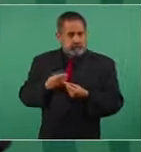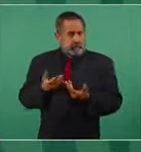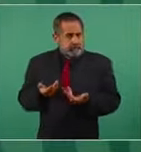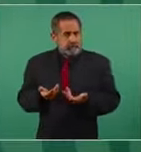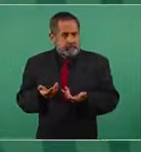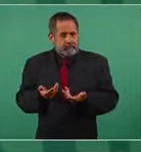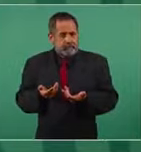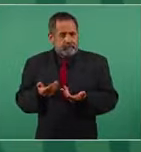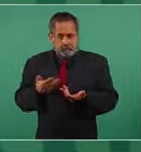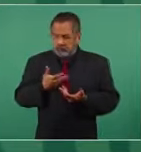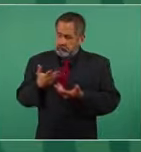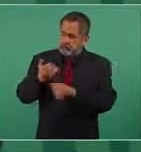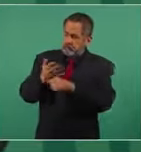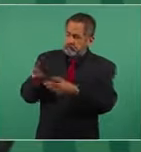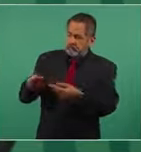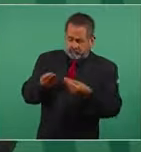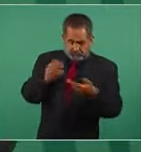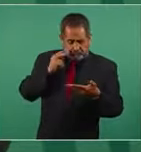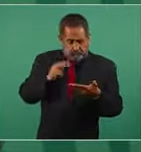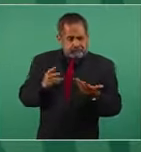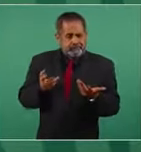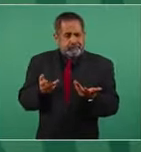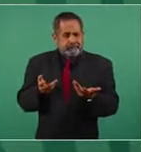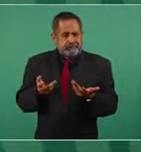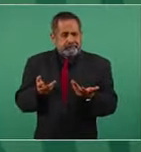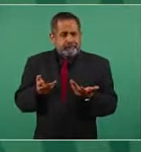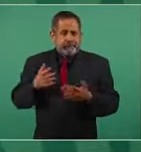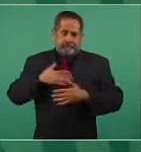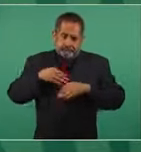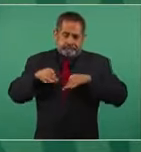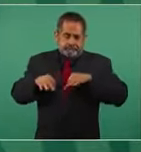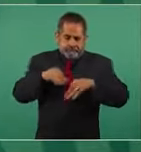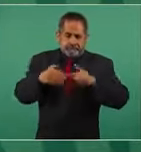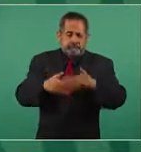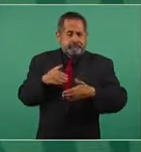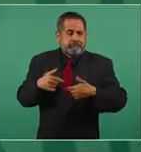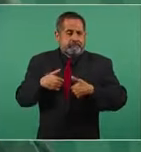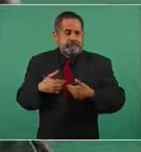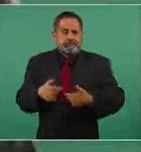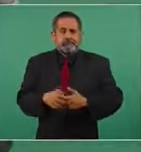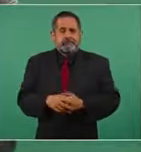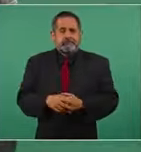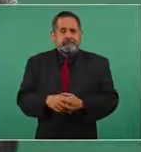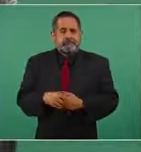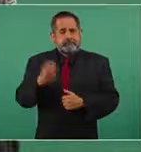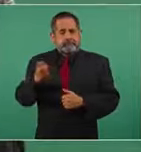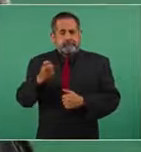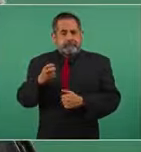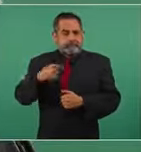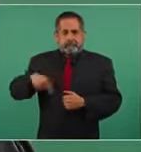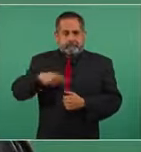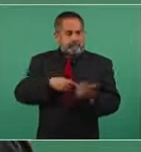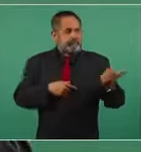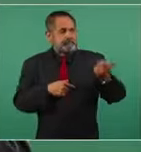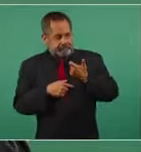que yo tengo, porque es mi trabajo, para eso me pagan,